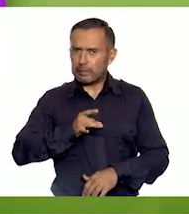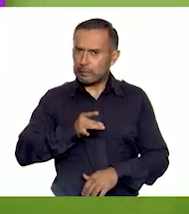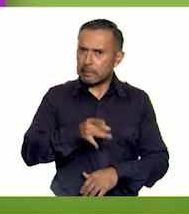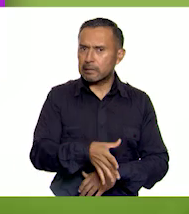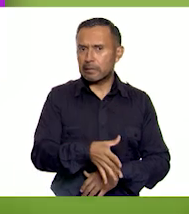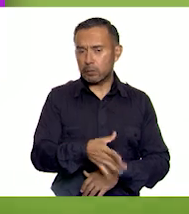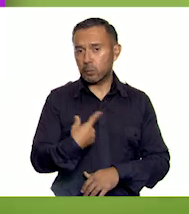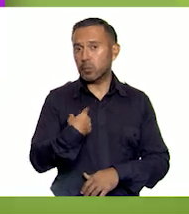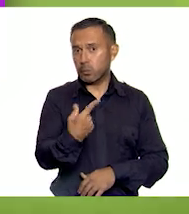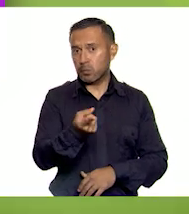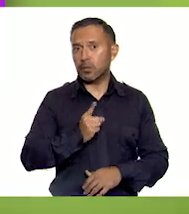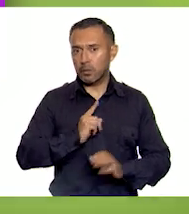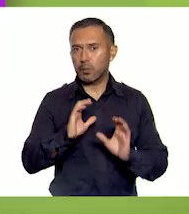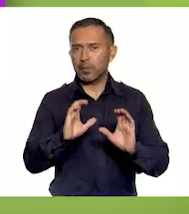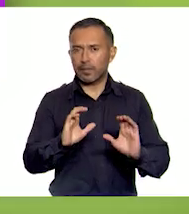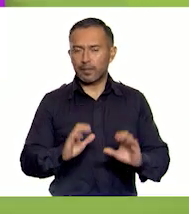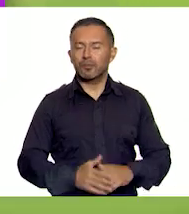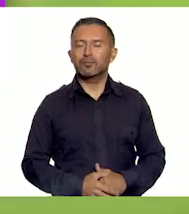unos a los otros.